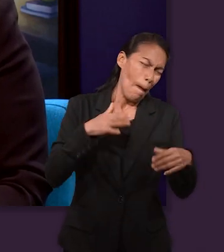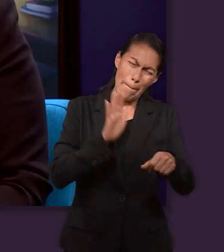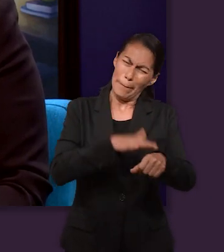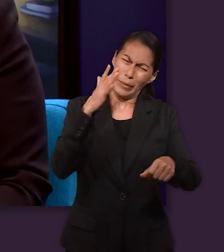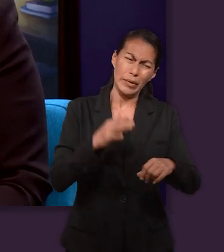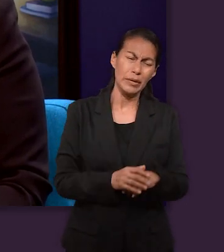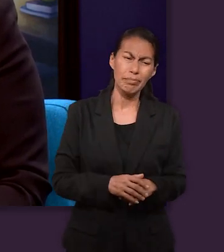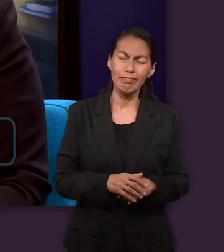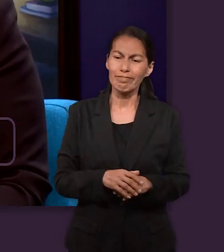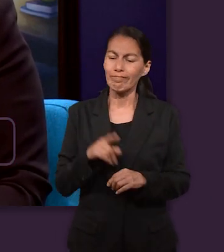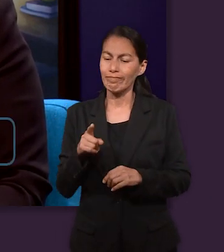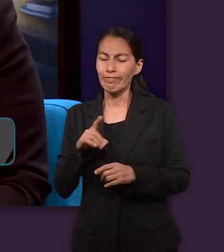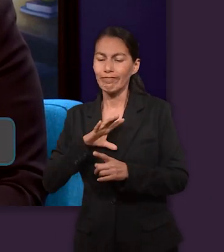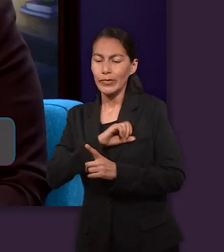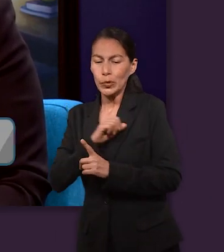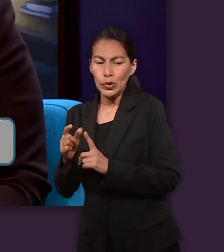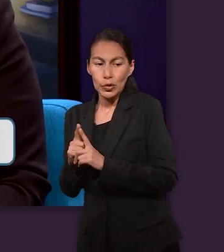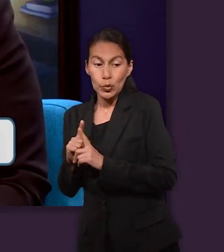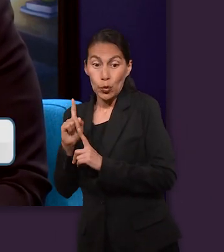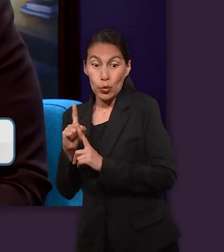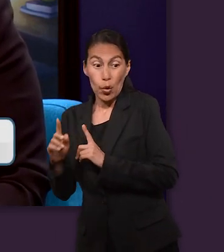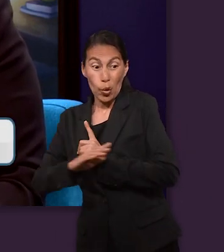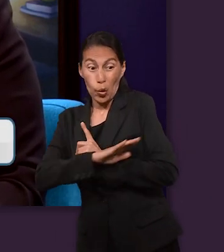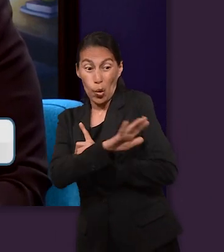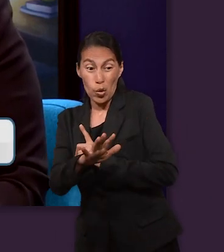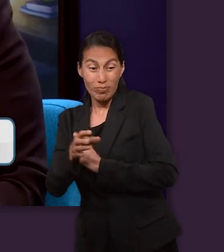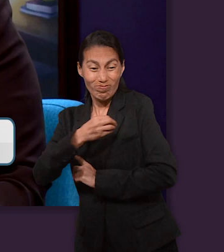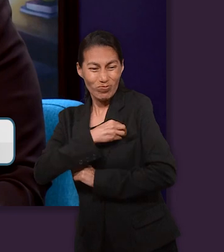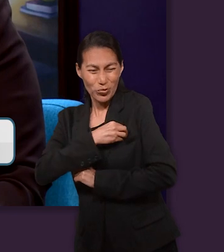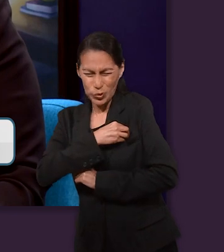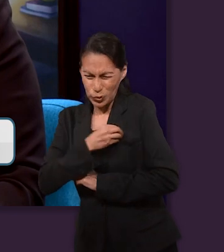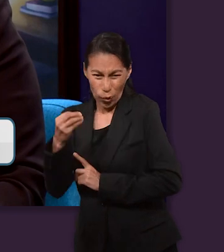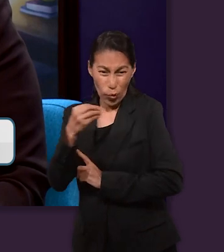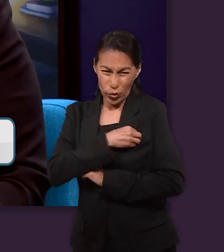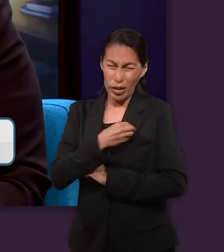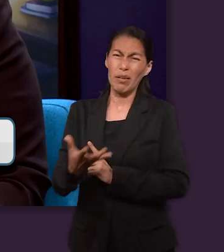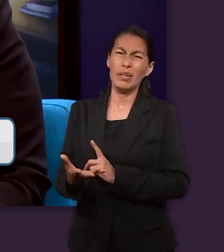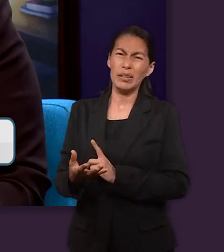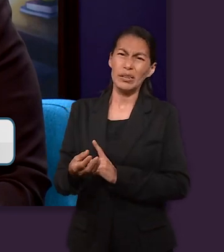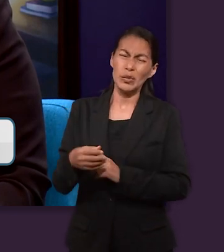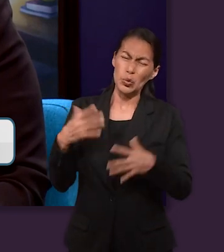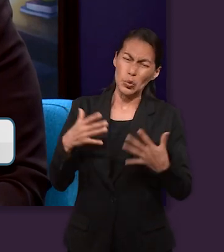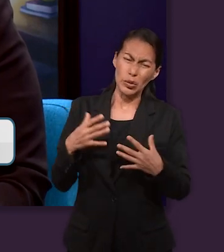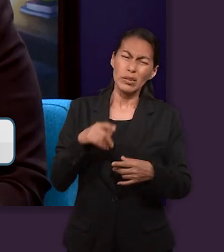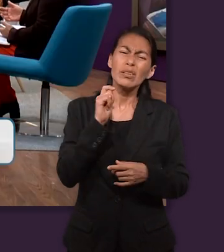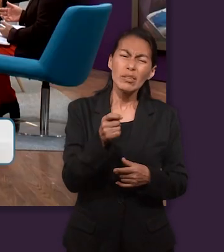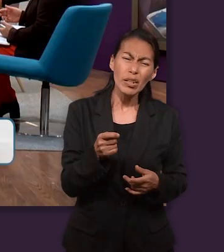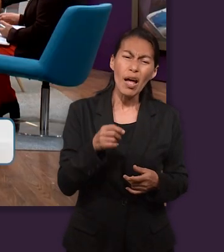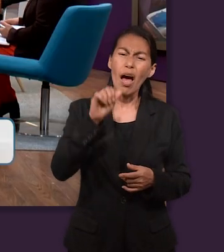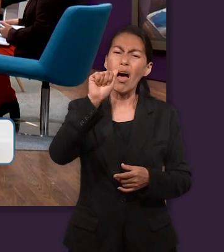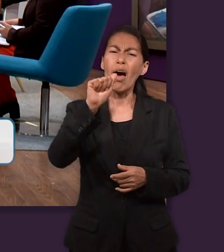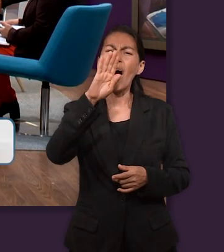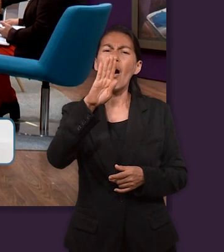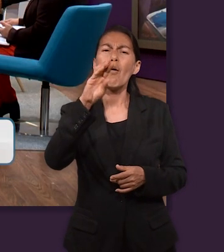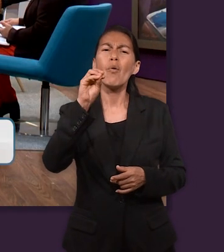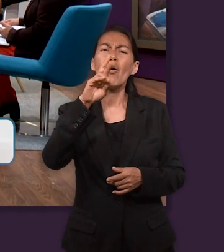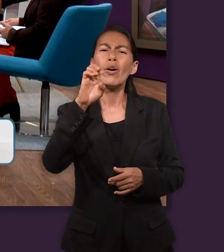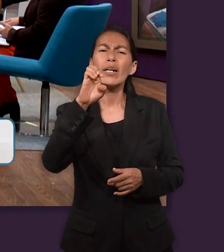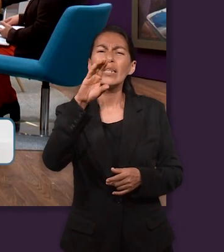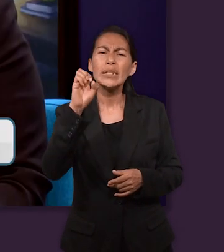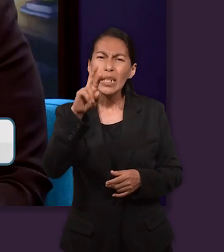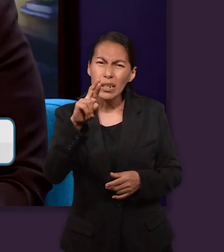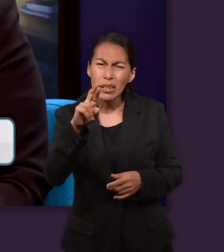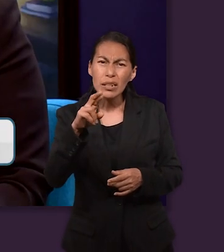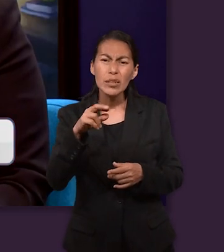dice al ver sus hermanos que su padre lo amaba más que a todos ellos lo aborrecían.